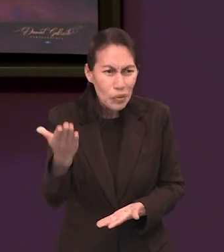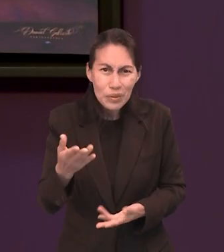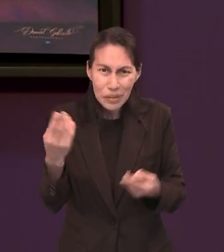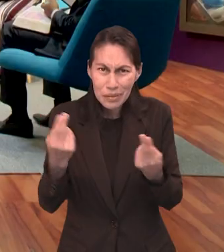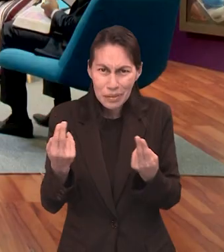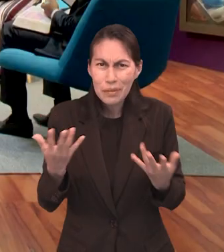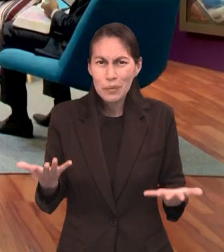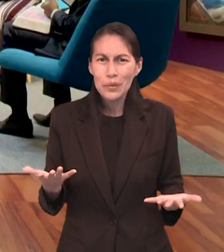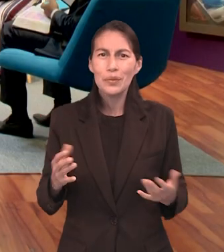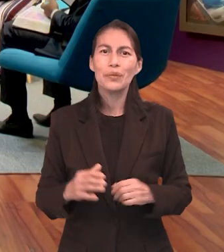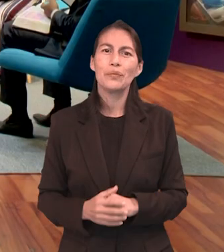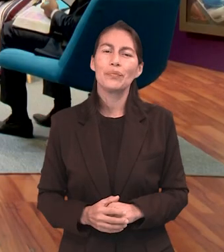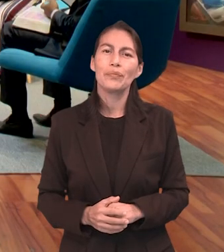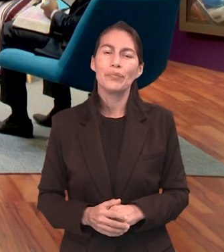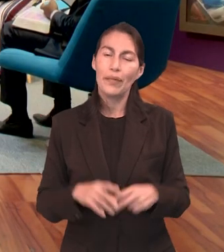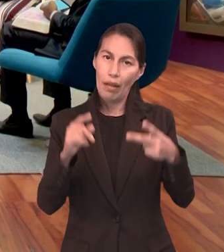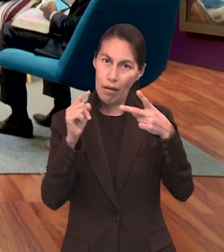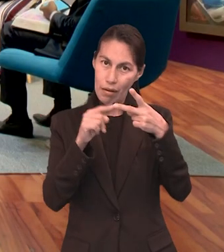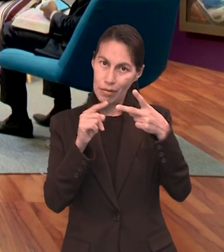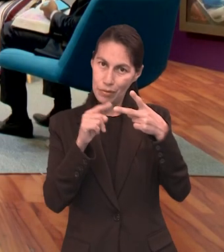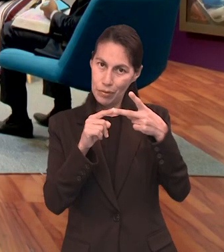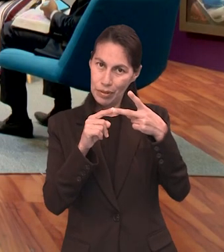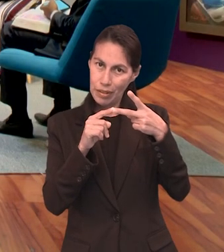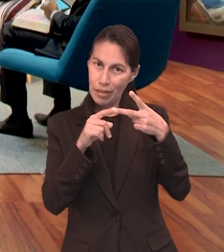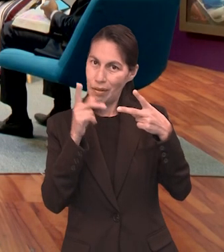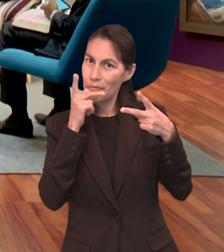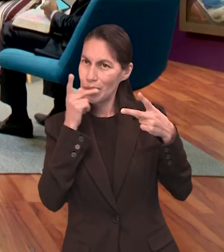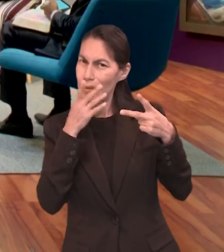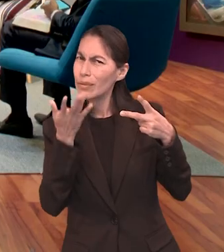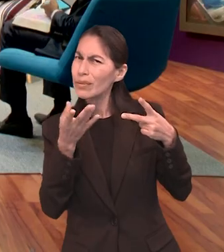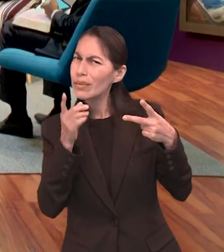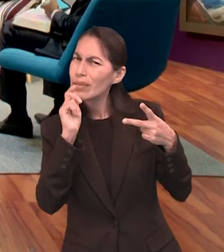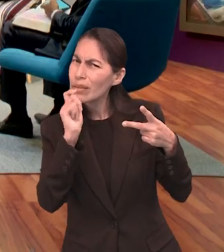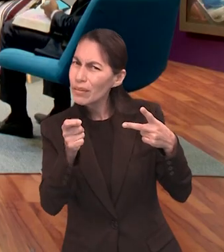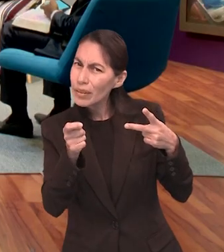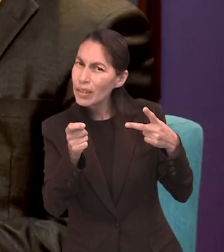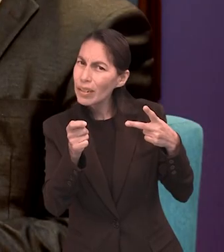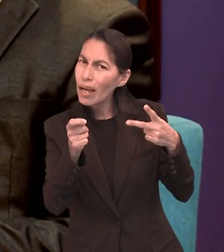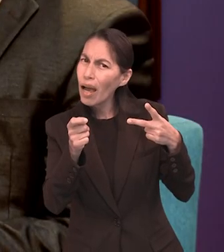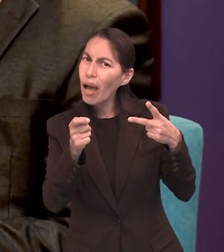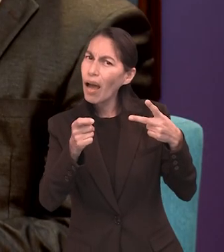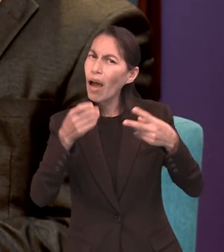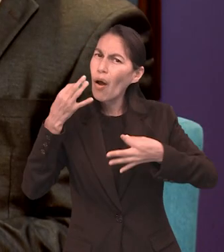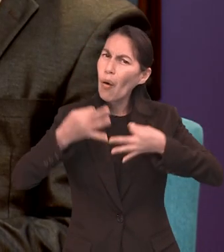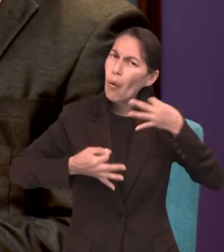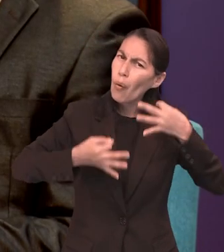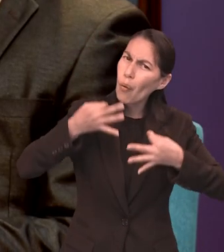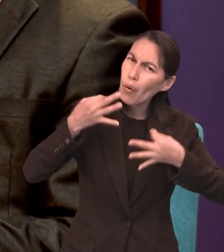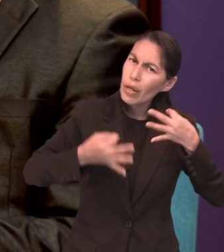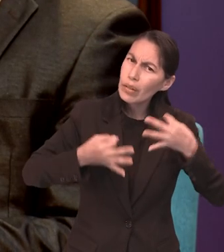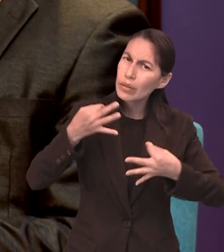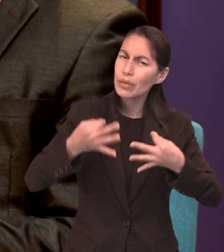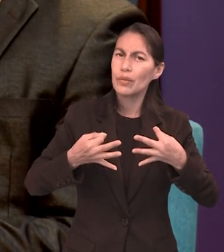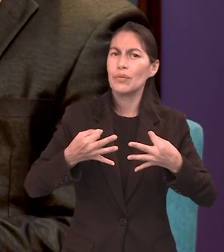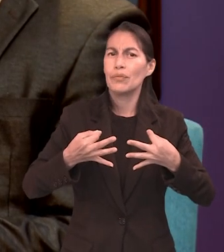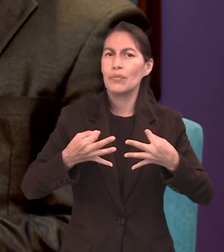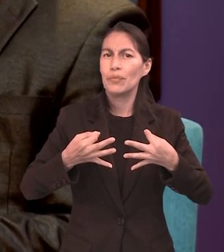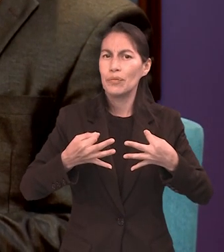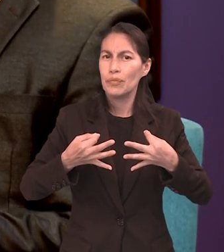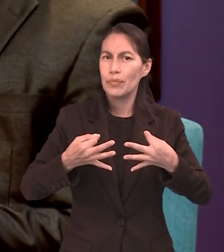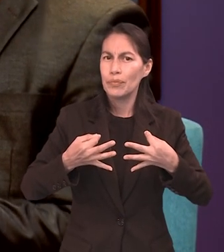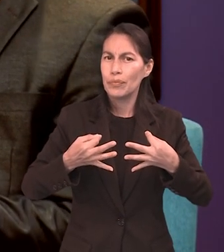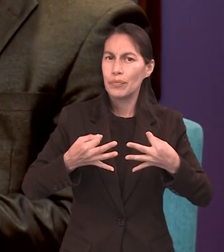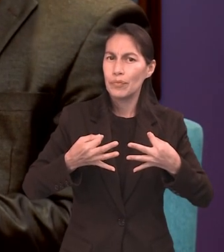nosotros. La segunda fase, pastor, consiste en el juicio preadventimiento. O sea,